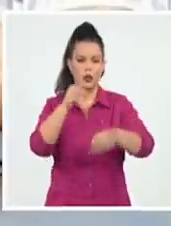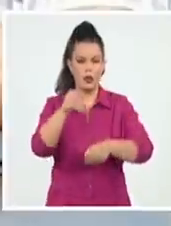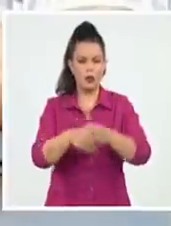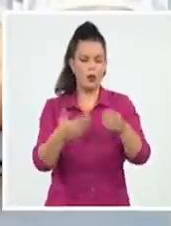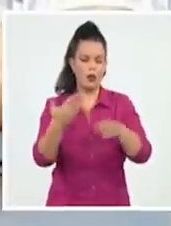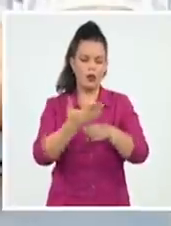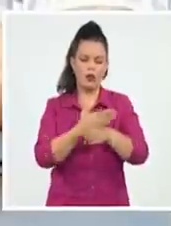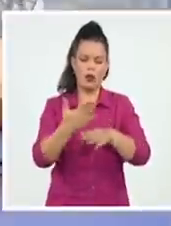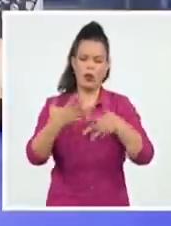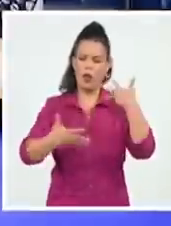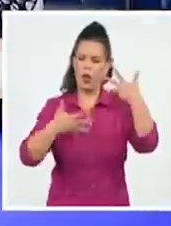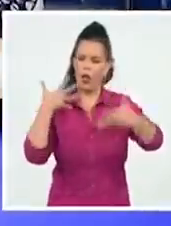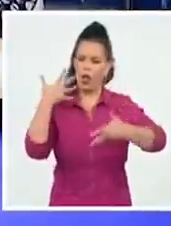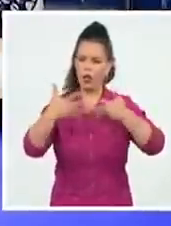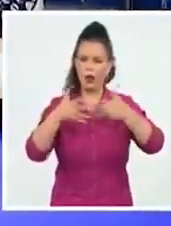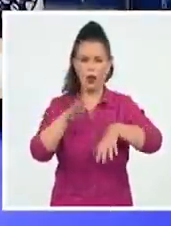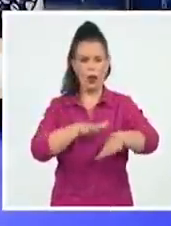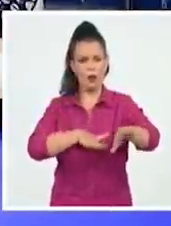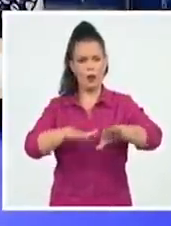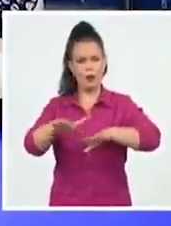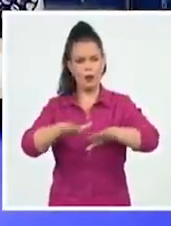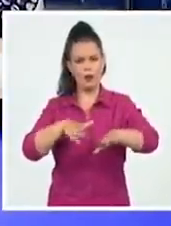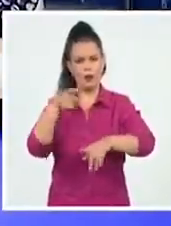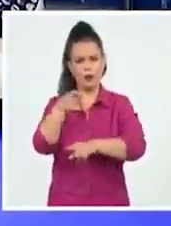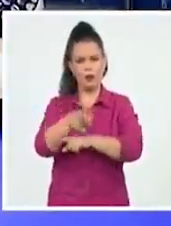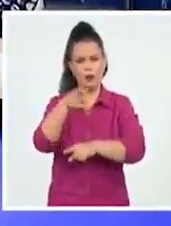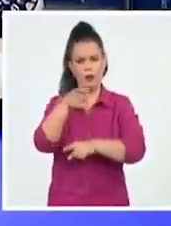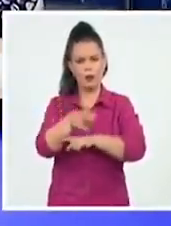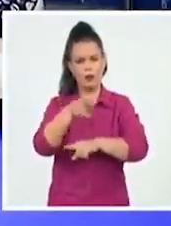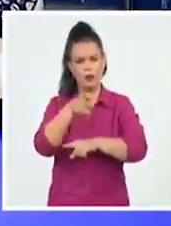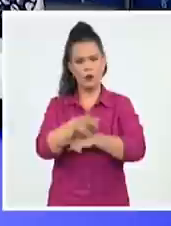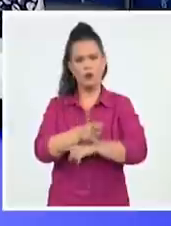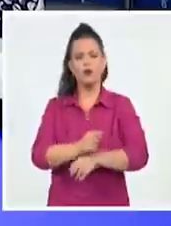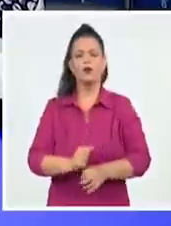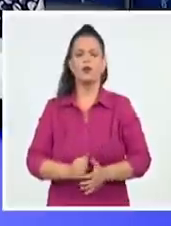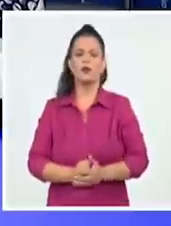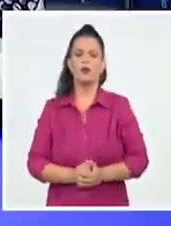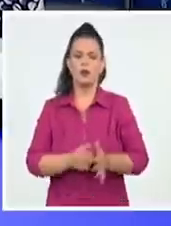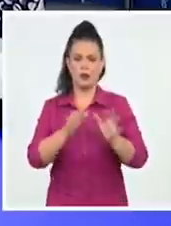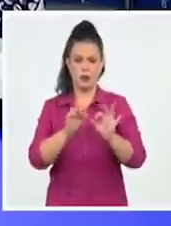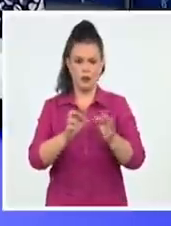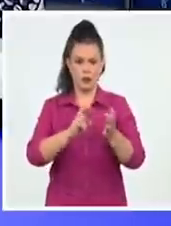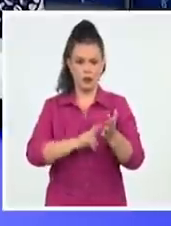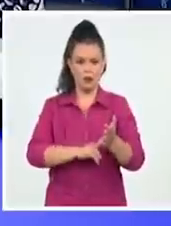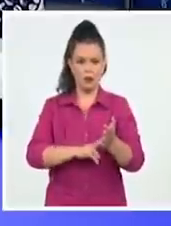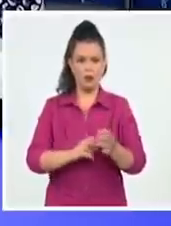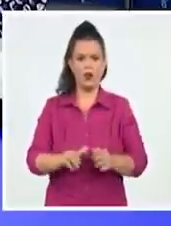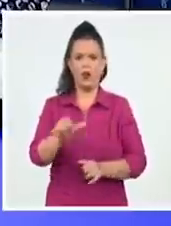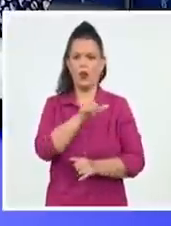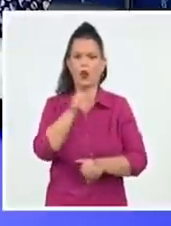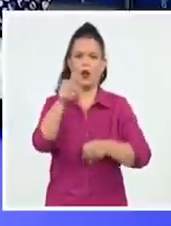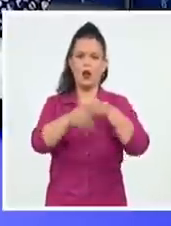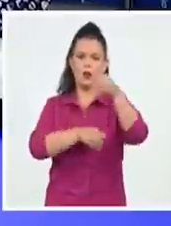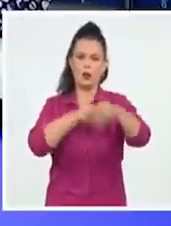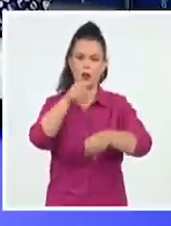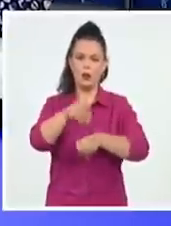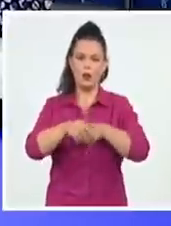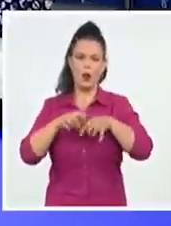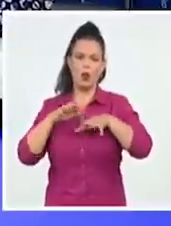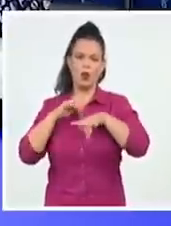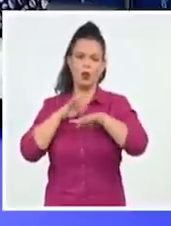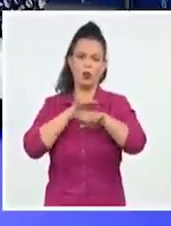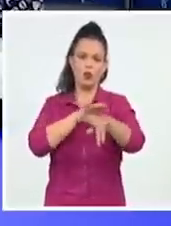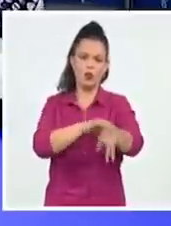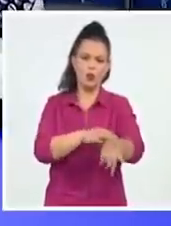preparatorias de la acción en composición de la célula a la que perteneció, incluyendo la marcha de las antorchas del 28 de enero de